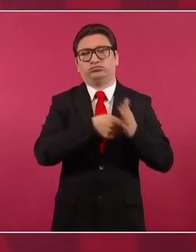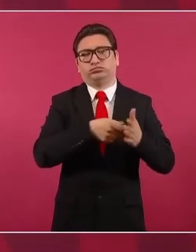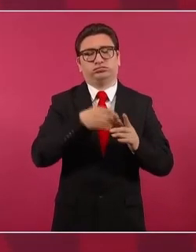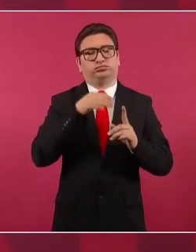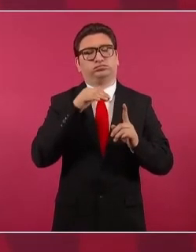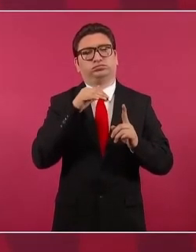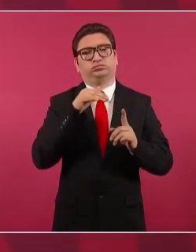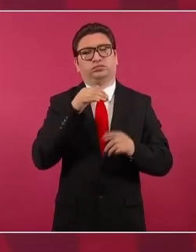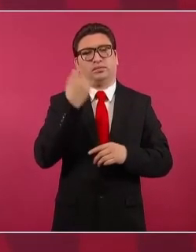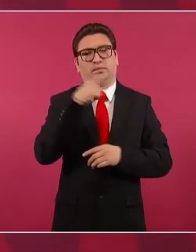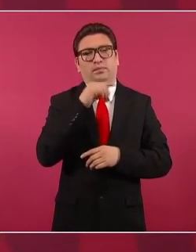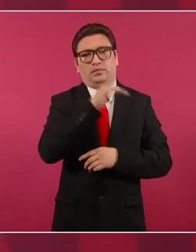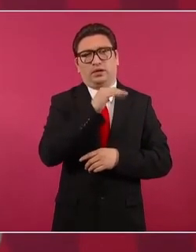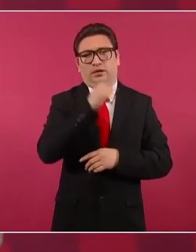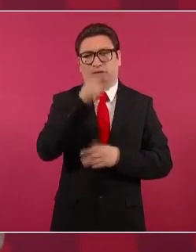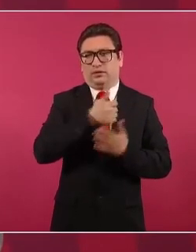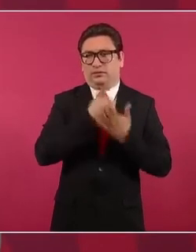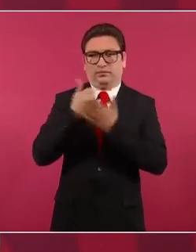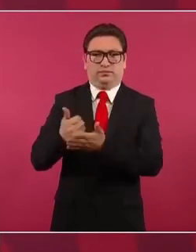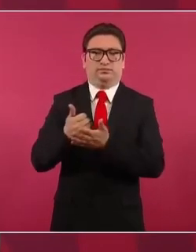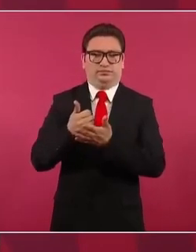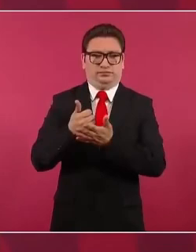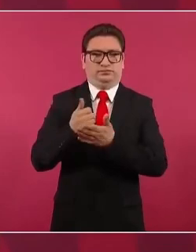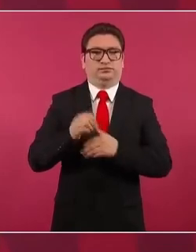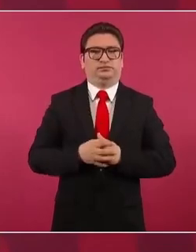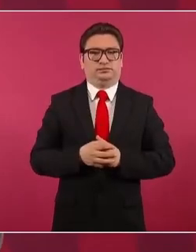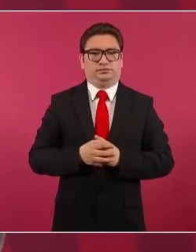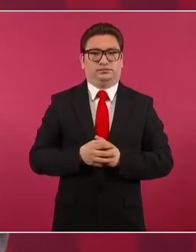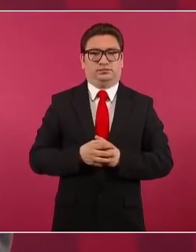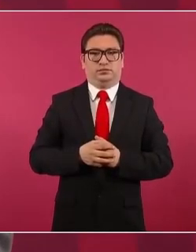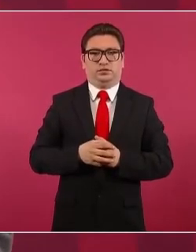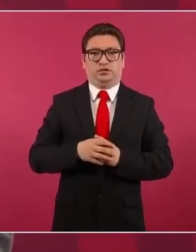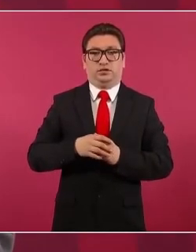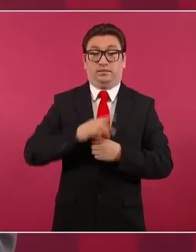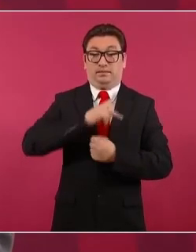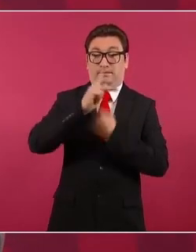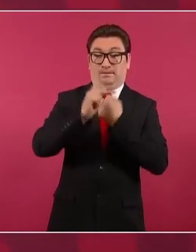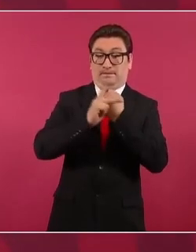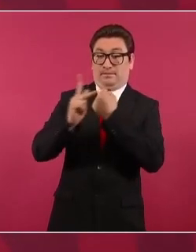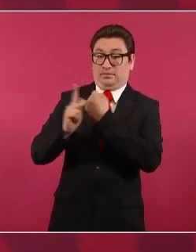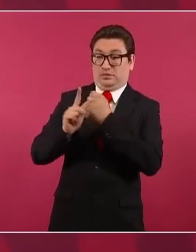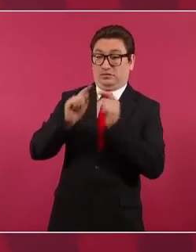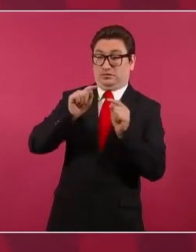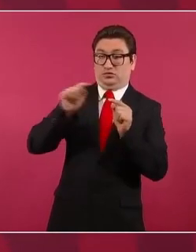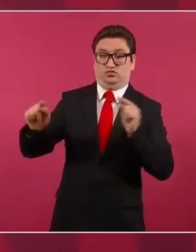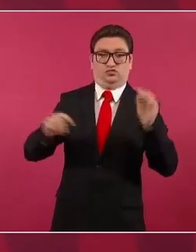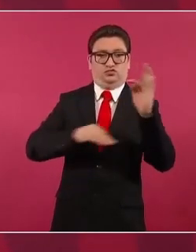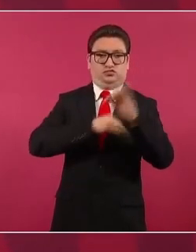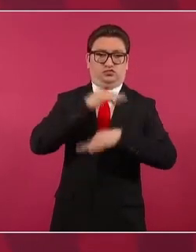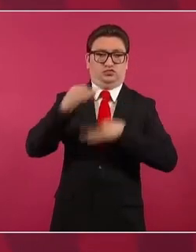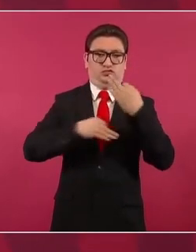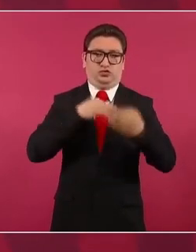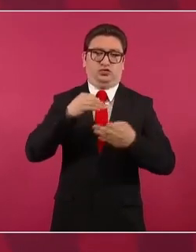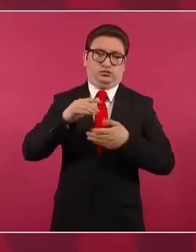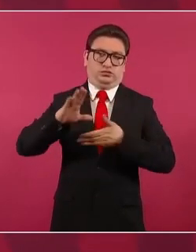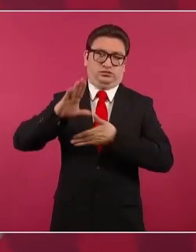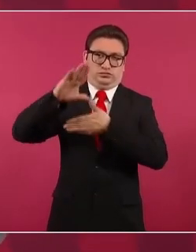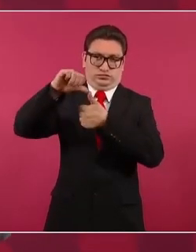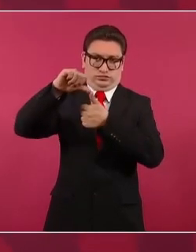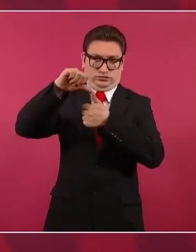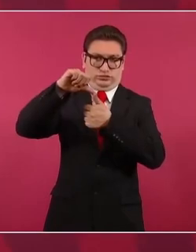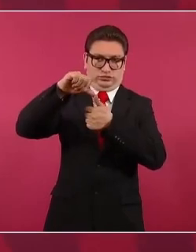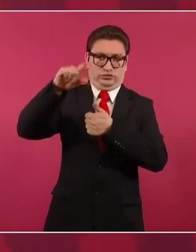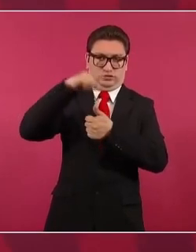a todos los países de Centroamérica y de